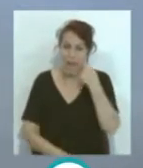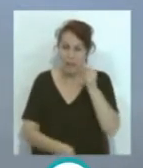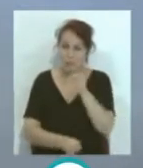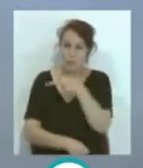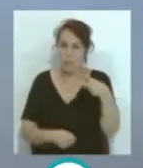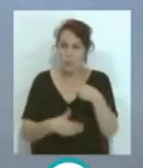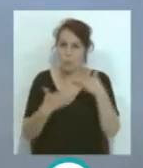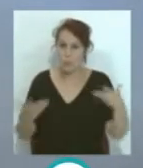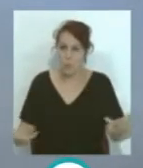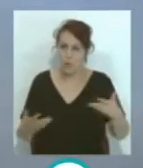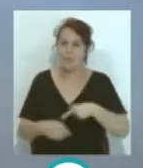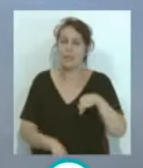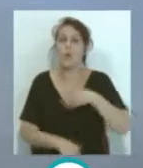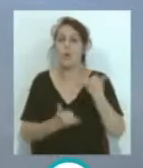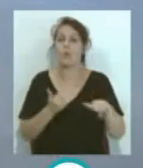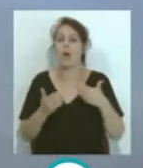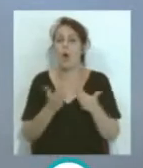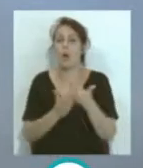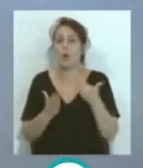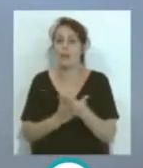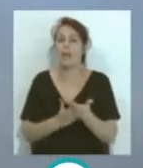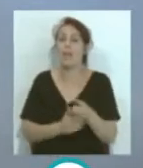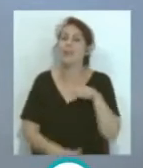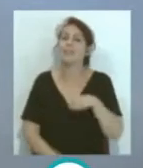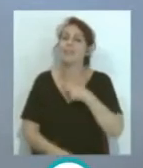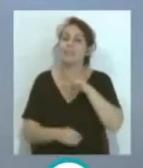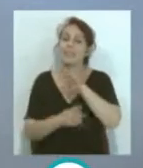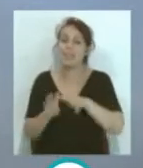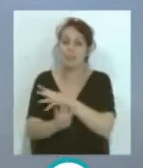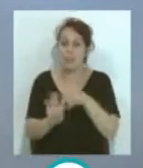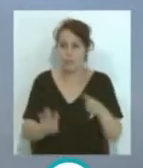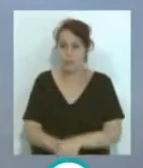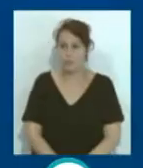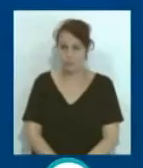resultados... ...de esta última jornada... ...y la clasificación.